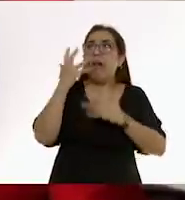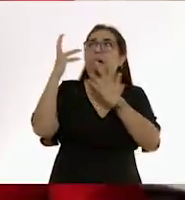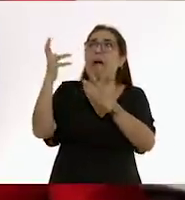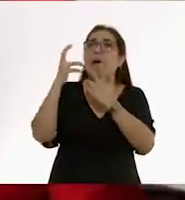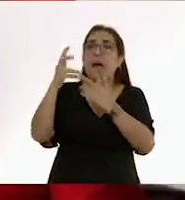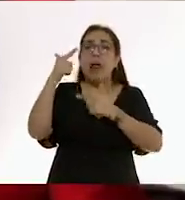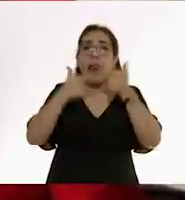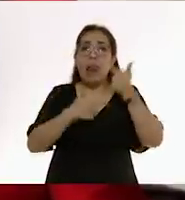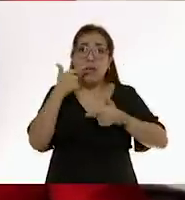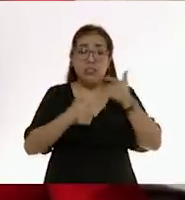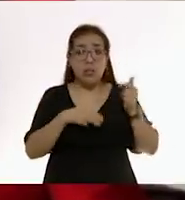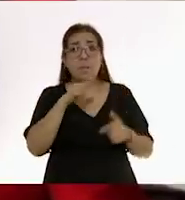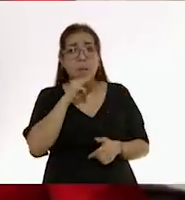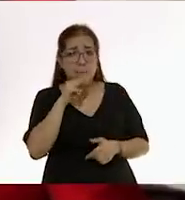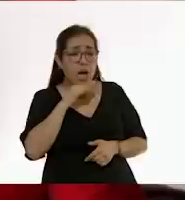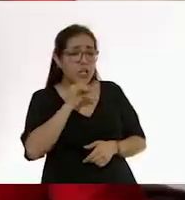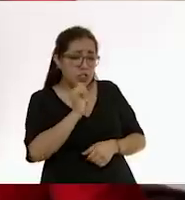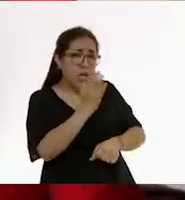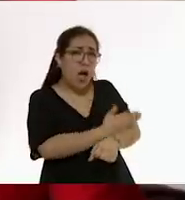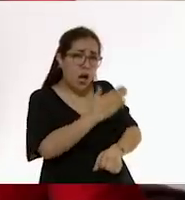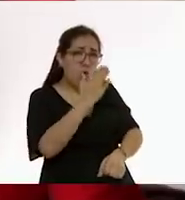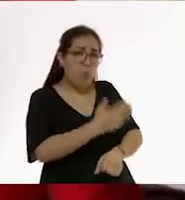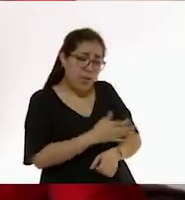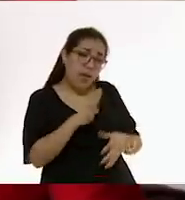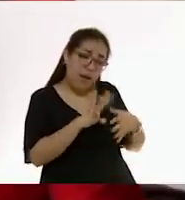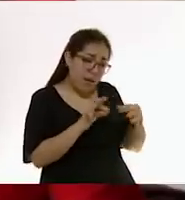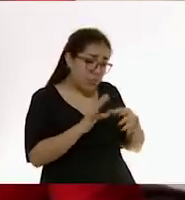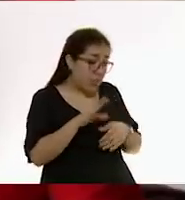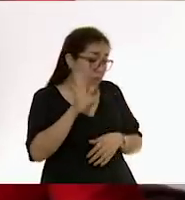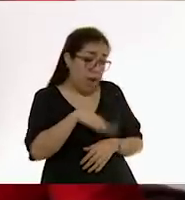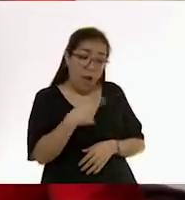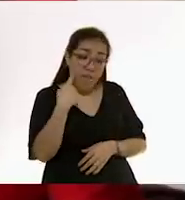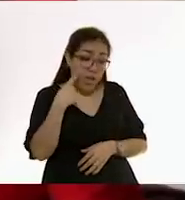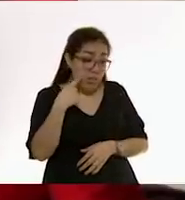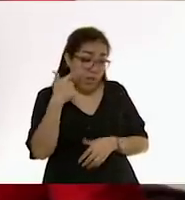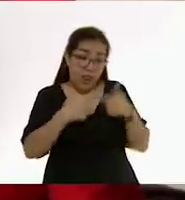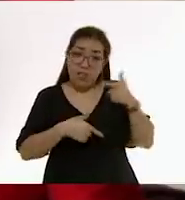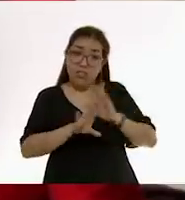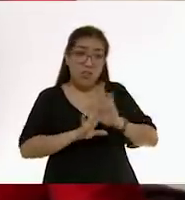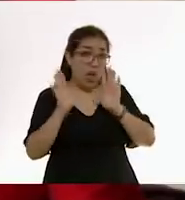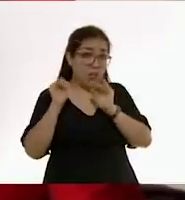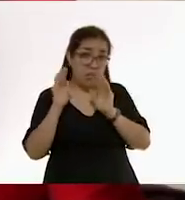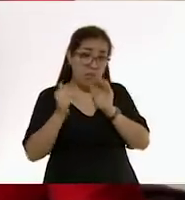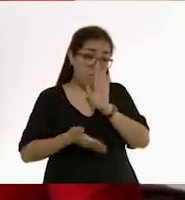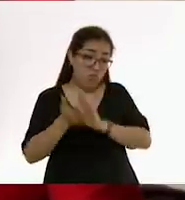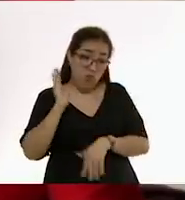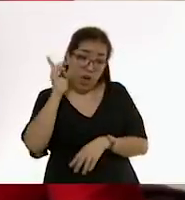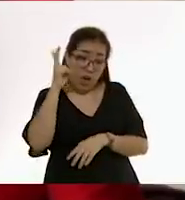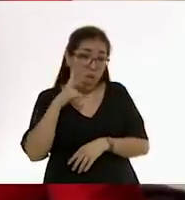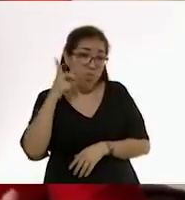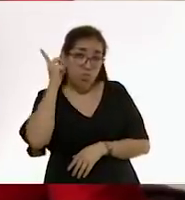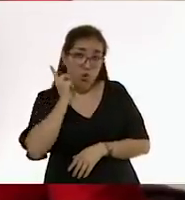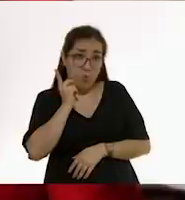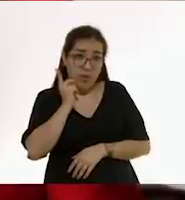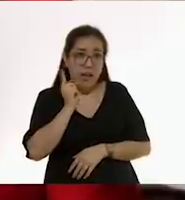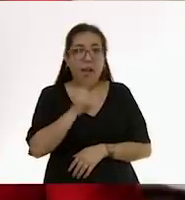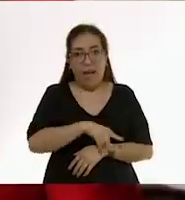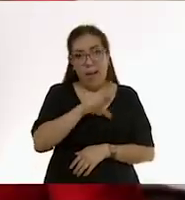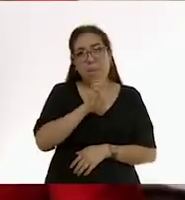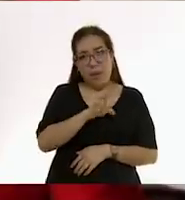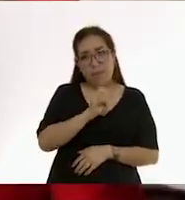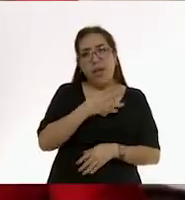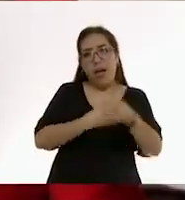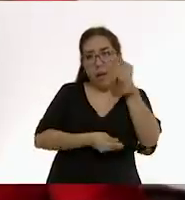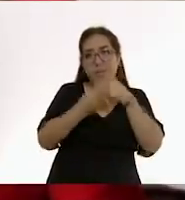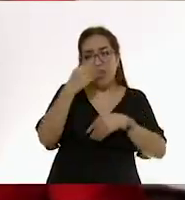leche. La mamá lo acompaña, lo consuela y le explica que la leche se fue a dormir y el bebé lo puede entender poquito a poquito. Es un periodo difícil,